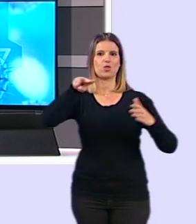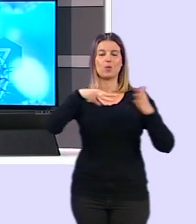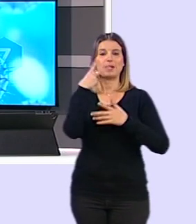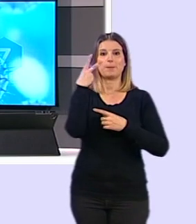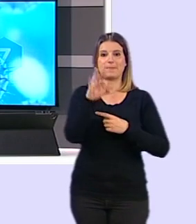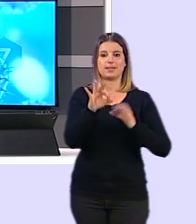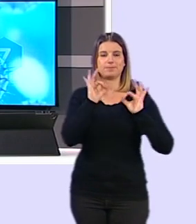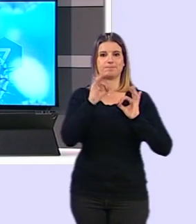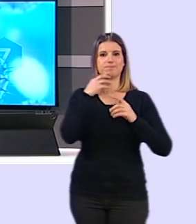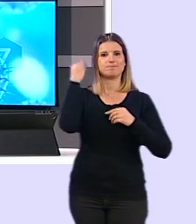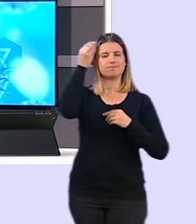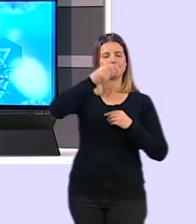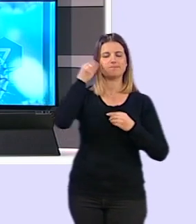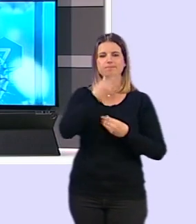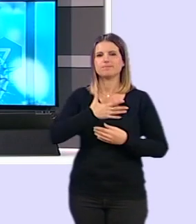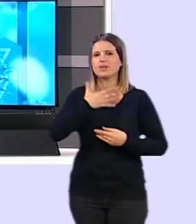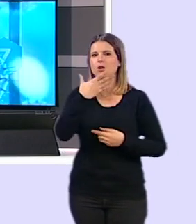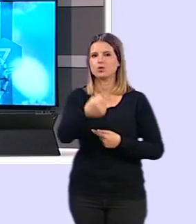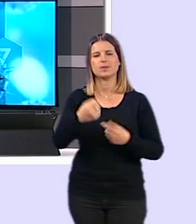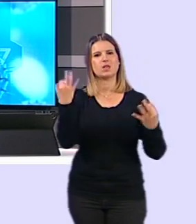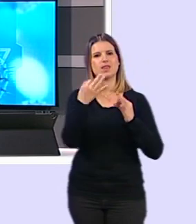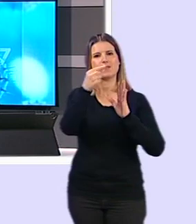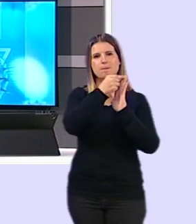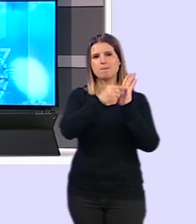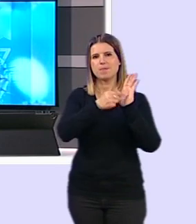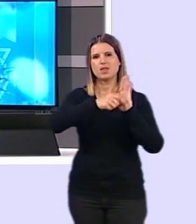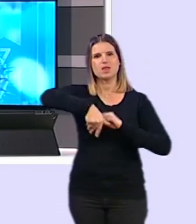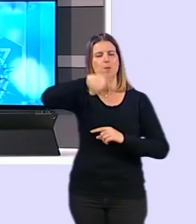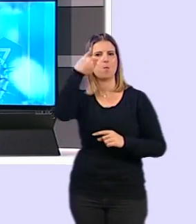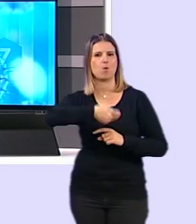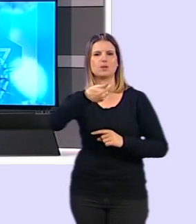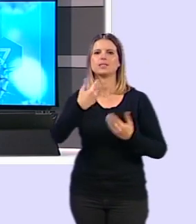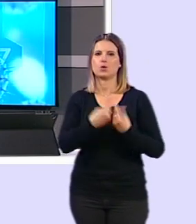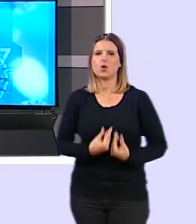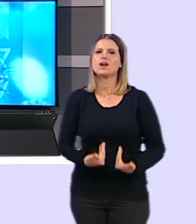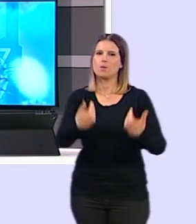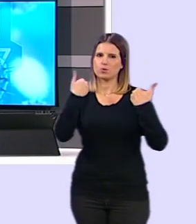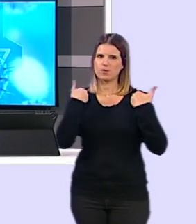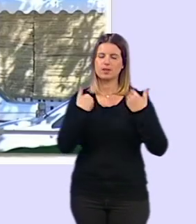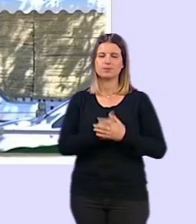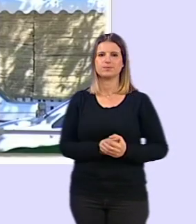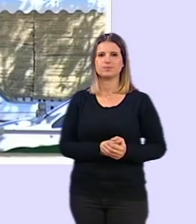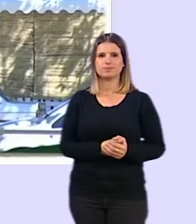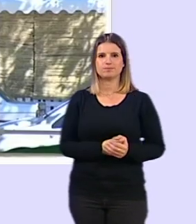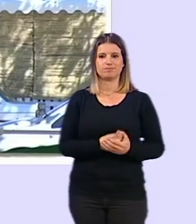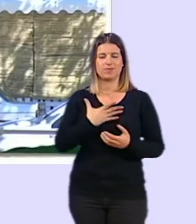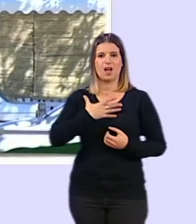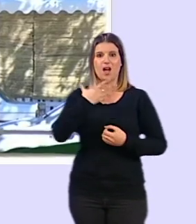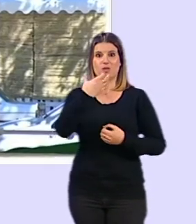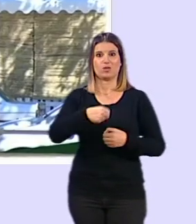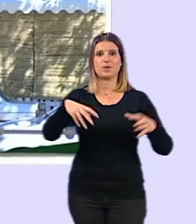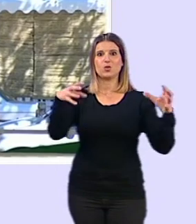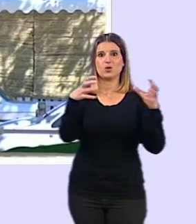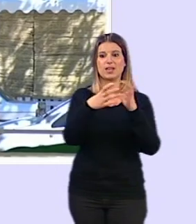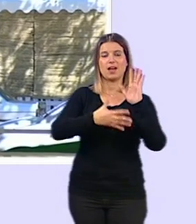desde el consistorio que se trata de una medida necesaria y también responsable. El Ayuntamiento de